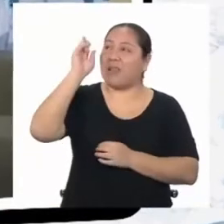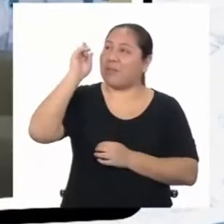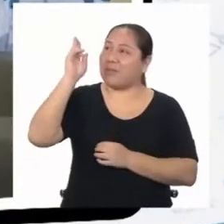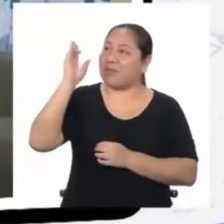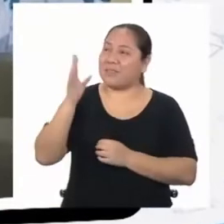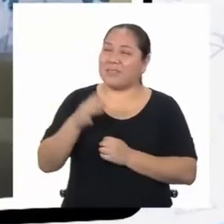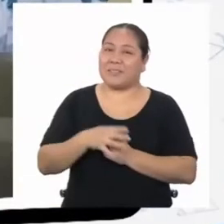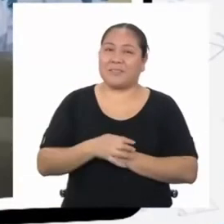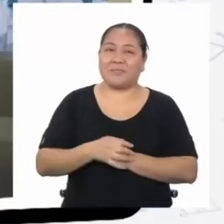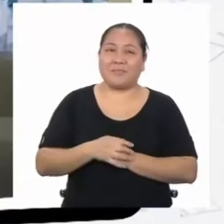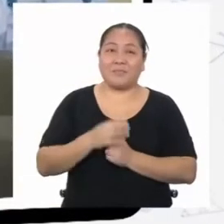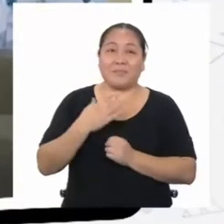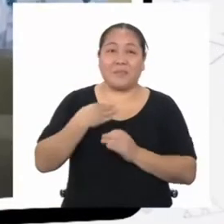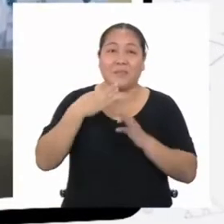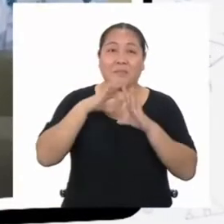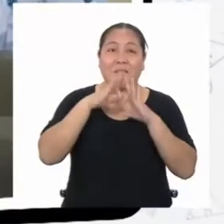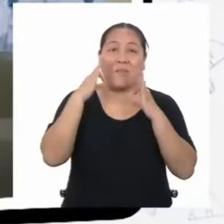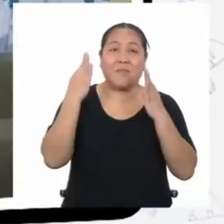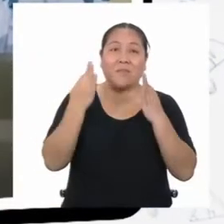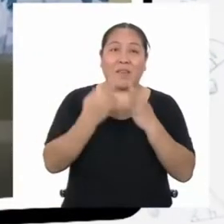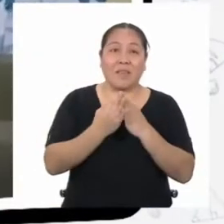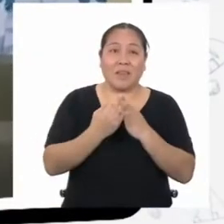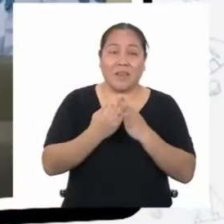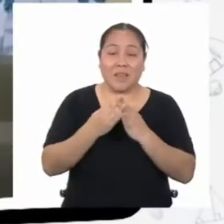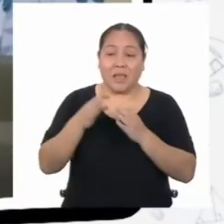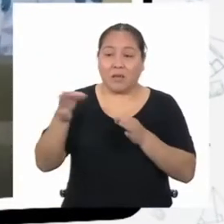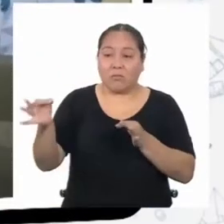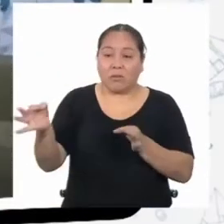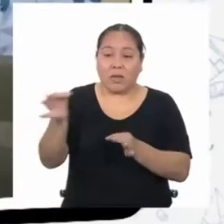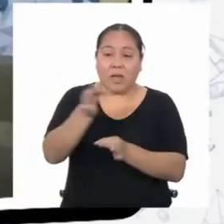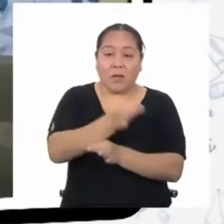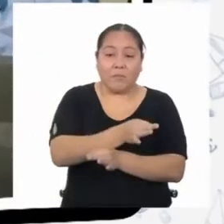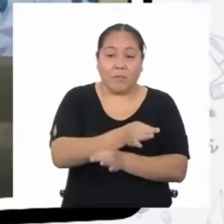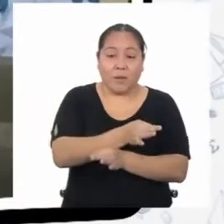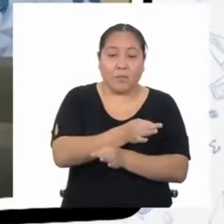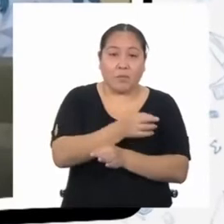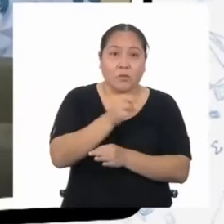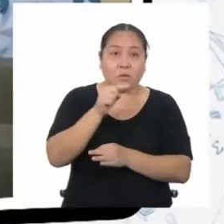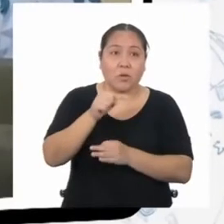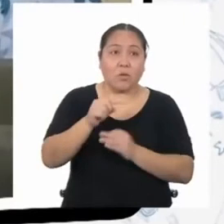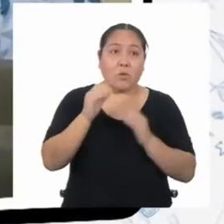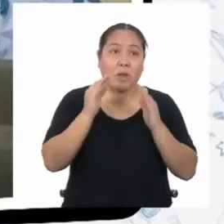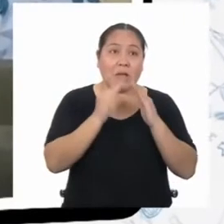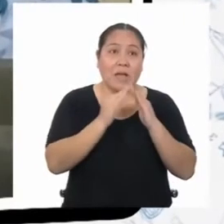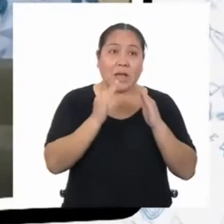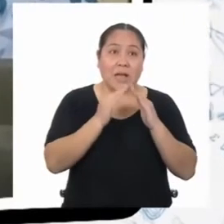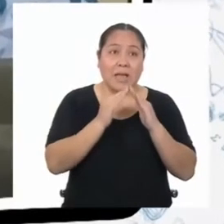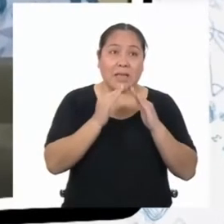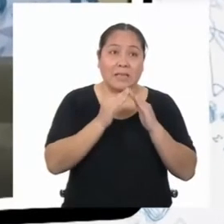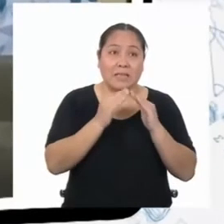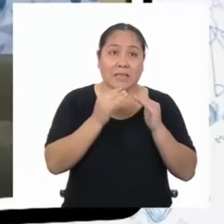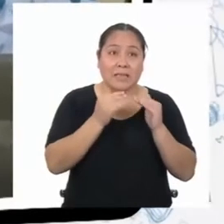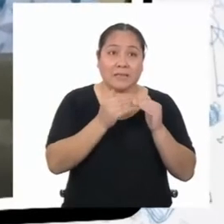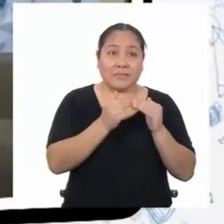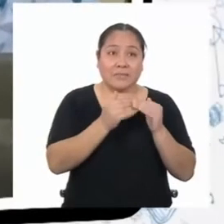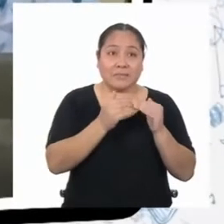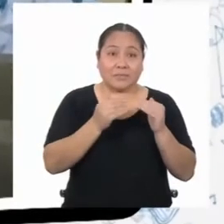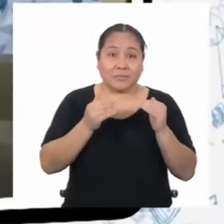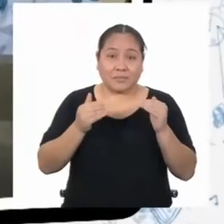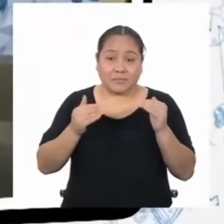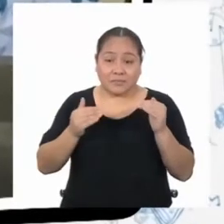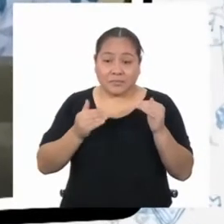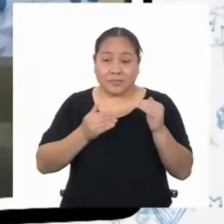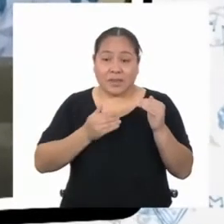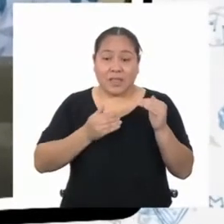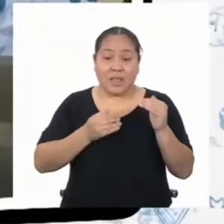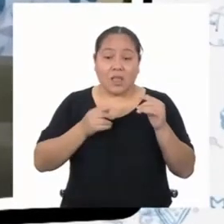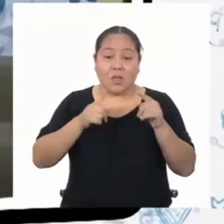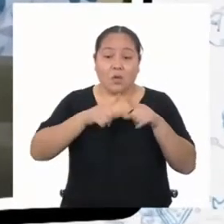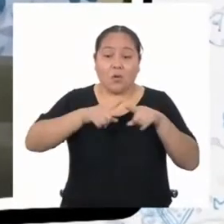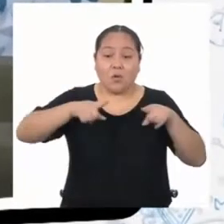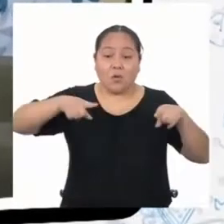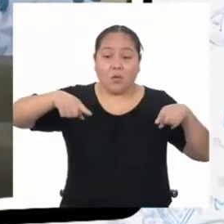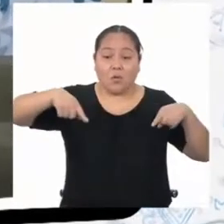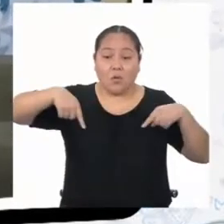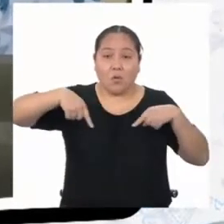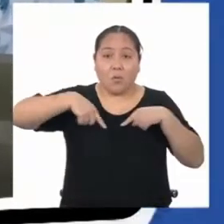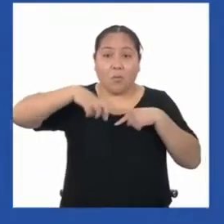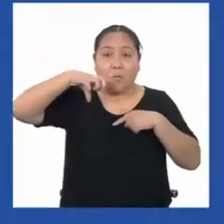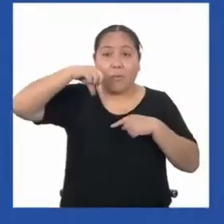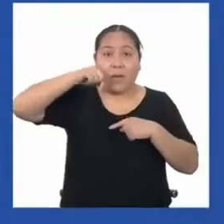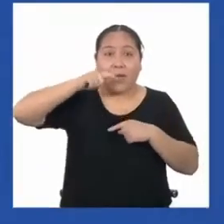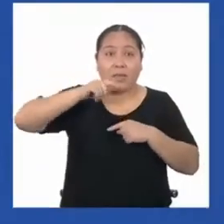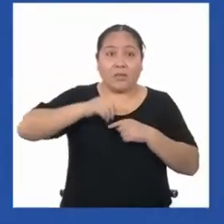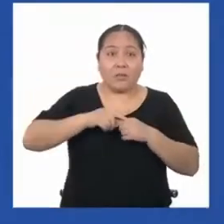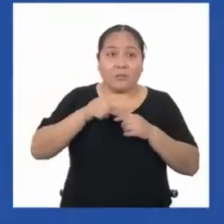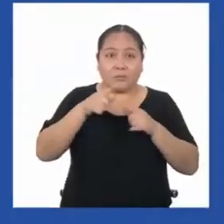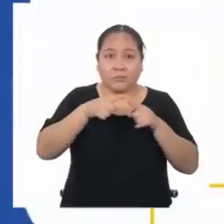profesora. Mi familia y yo nos acabamos de mudar a una casita. Atrás hay un patio con dos espacios de las